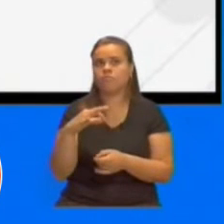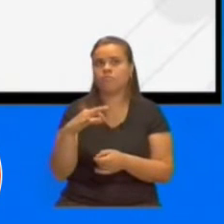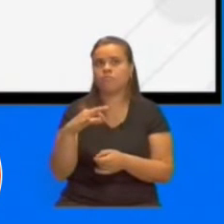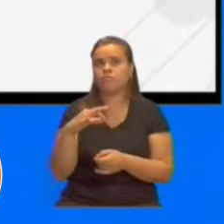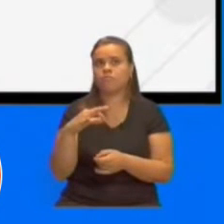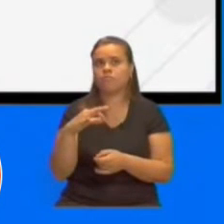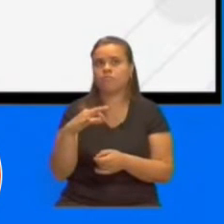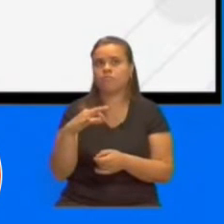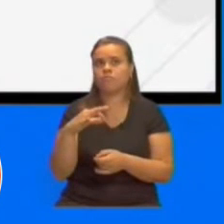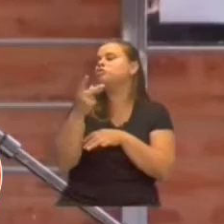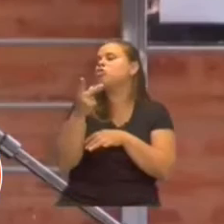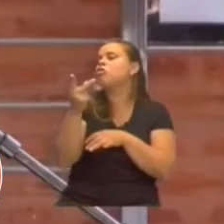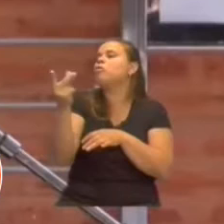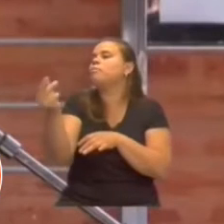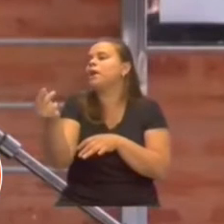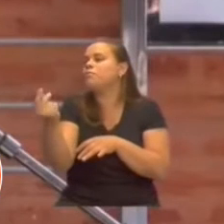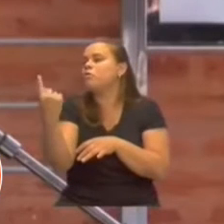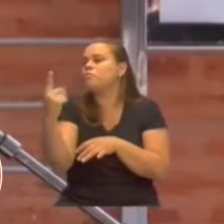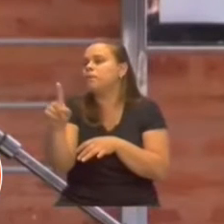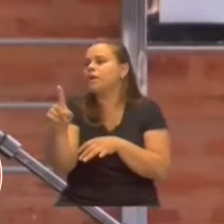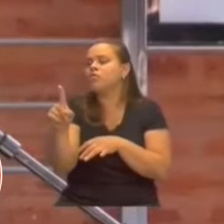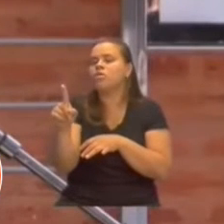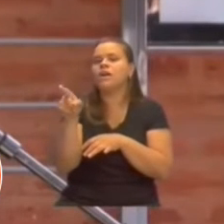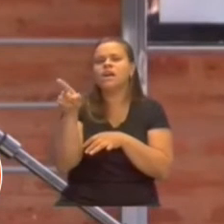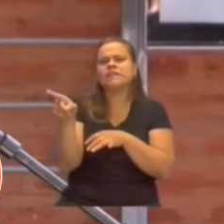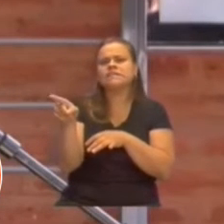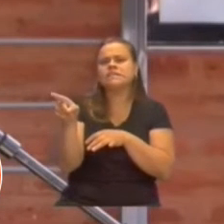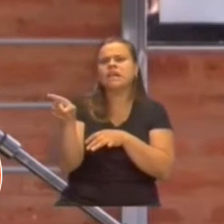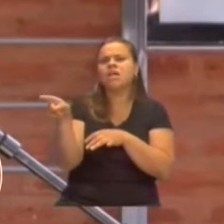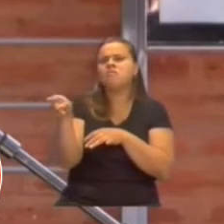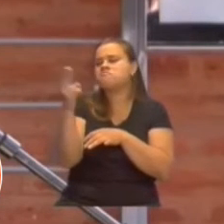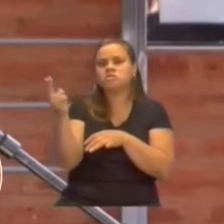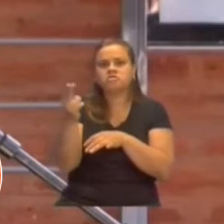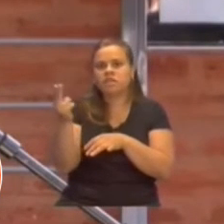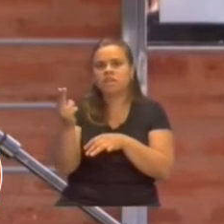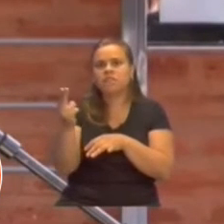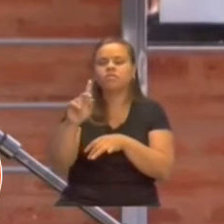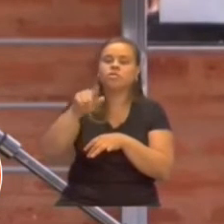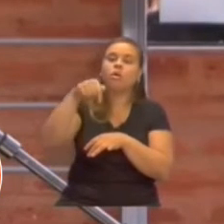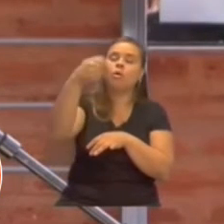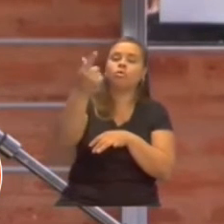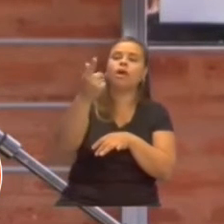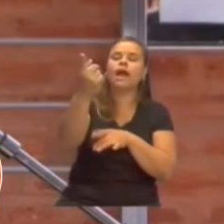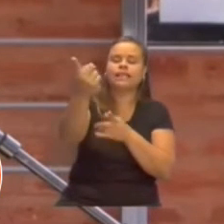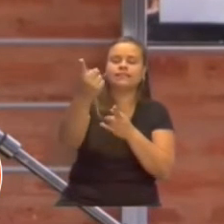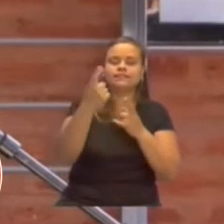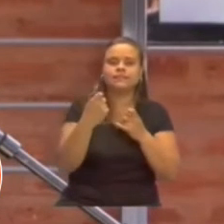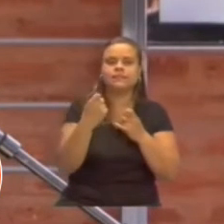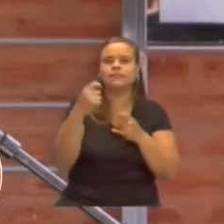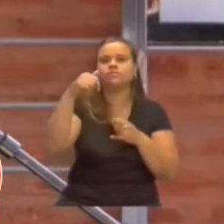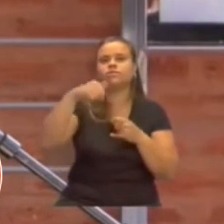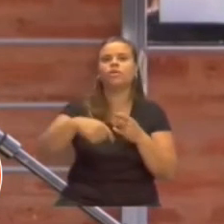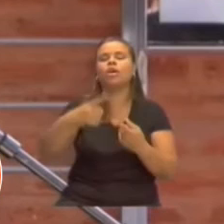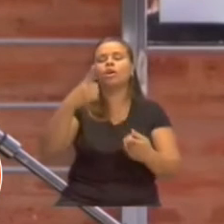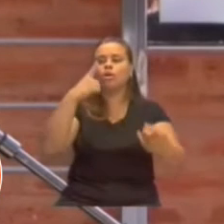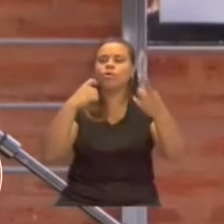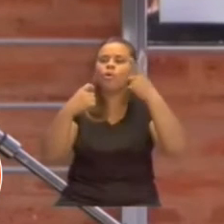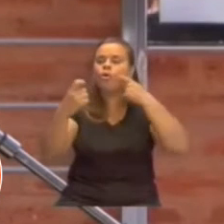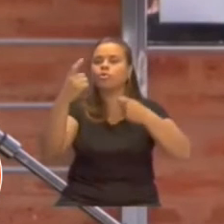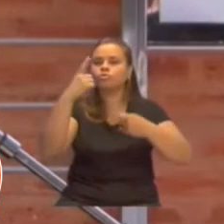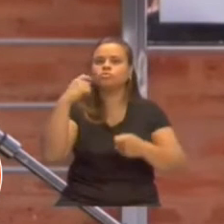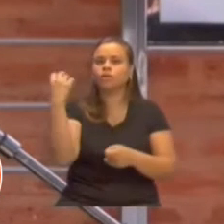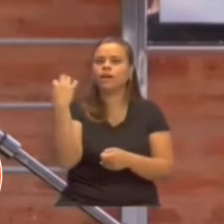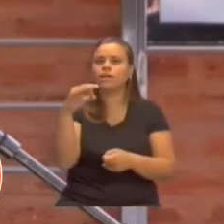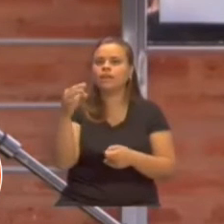que no se usan y faltan medicamentos que se usan. Con lo cual, esa consolidación por trazabilidad y consolidación del sistema